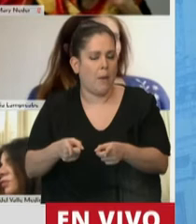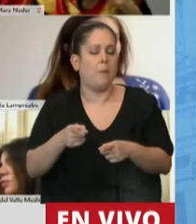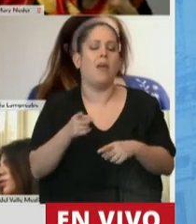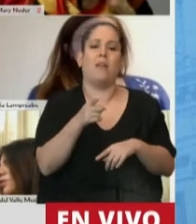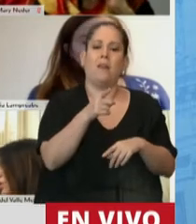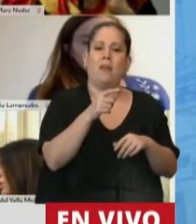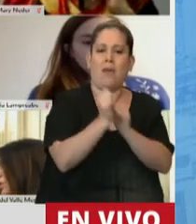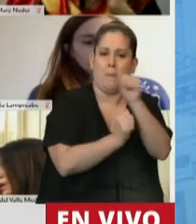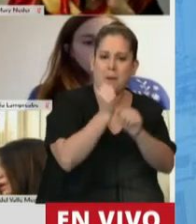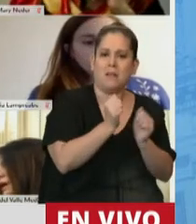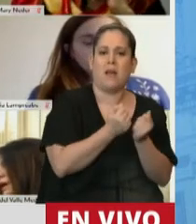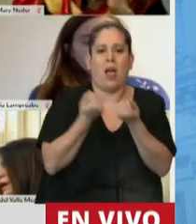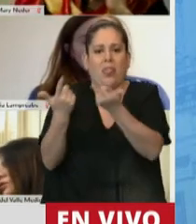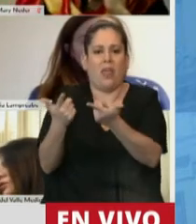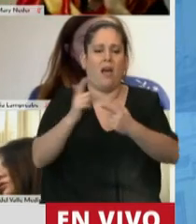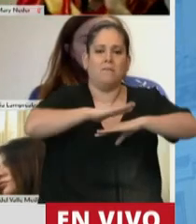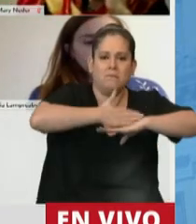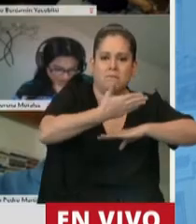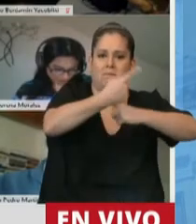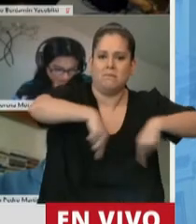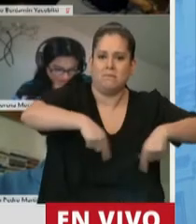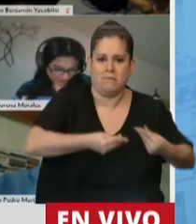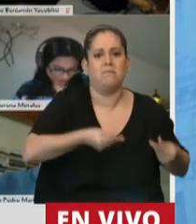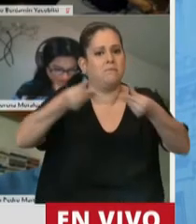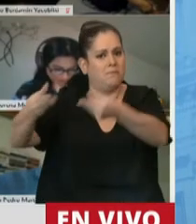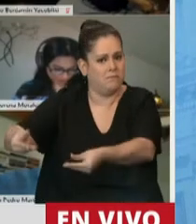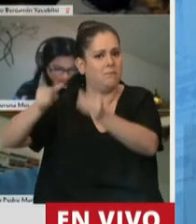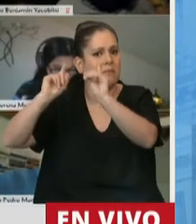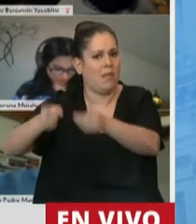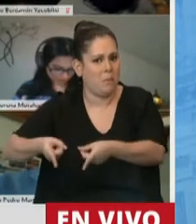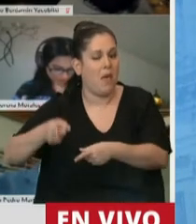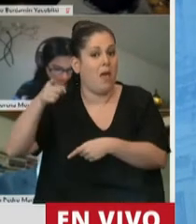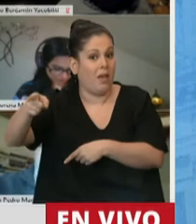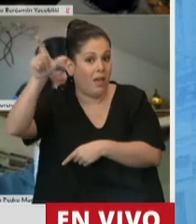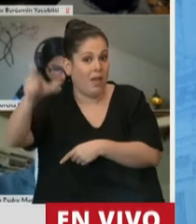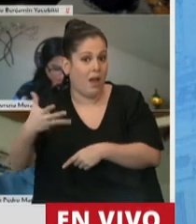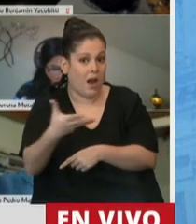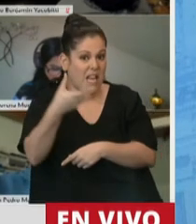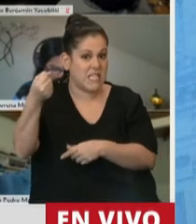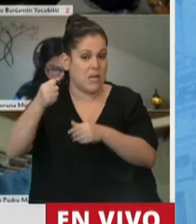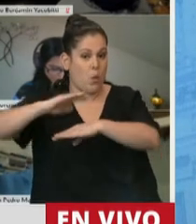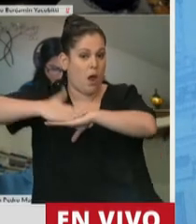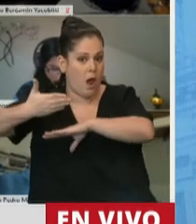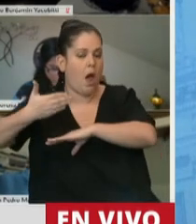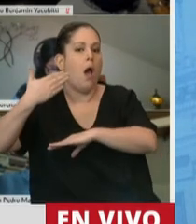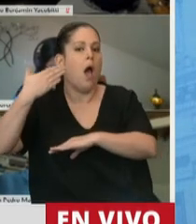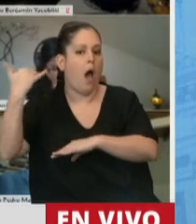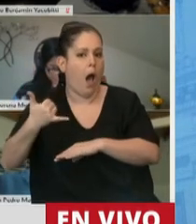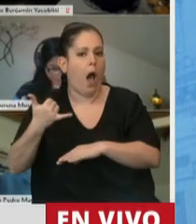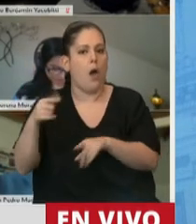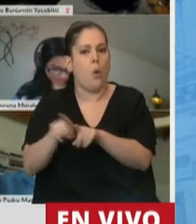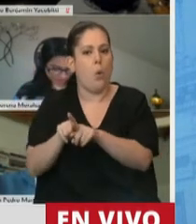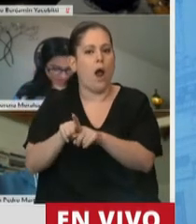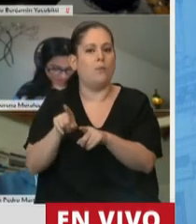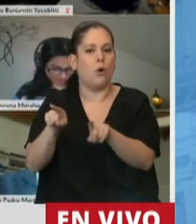parte del empleador, pero que también cuando el equipamiento está en poder del trabajador este tenga una compensación por la utilización de